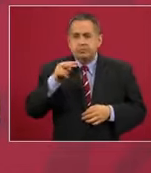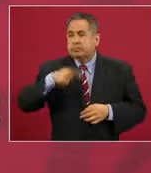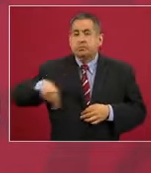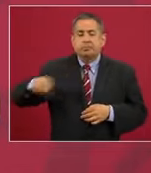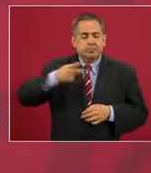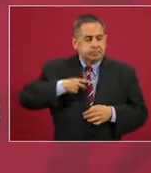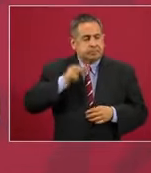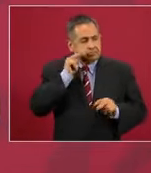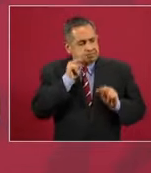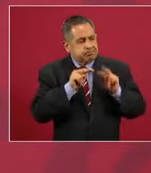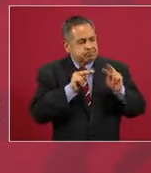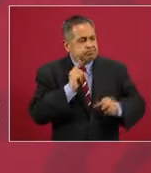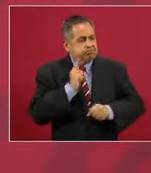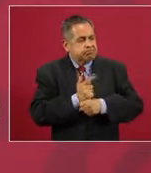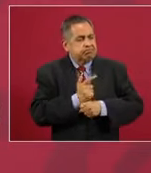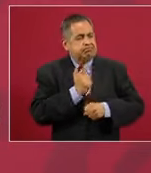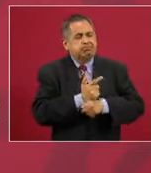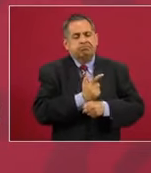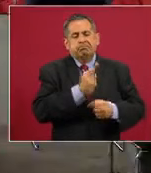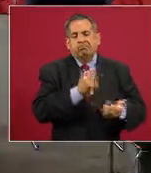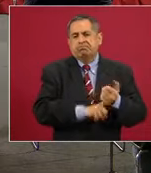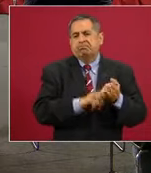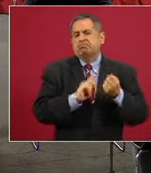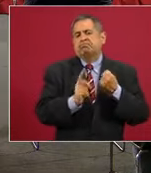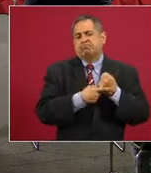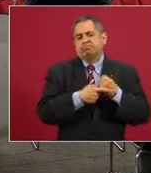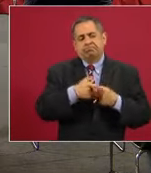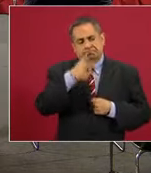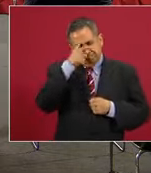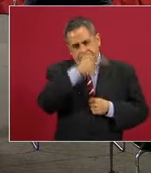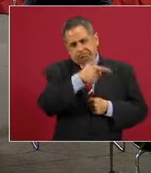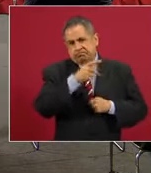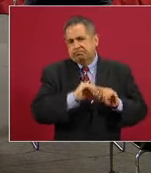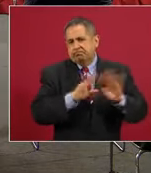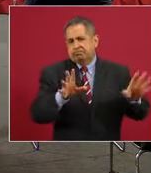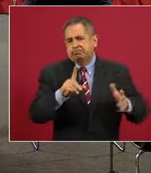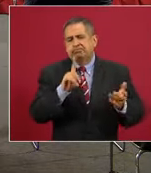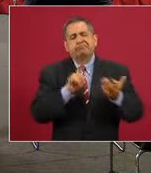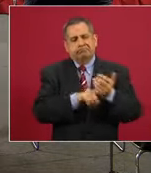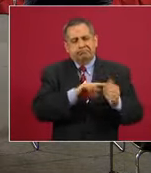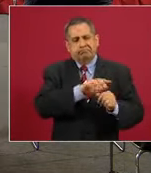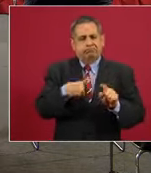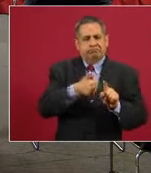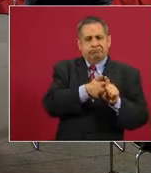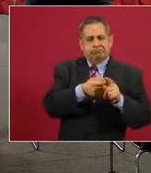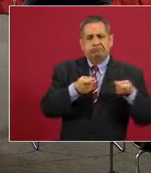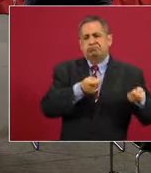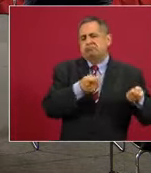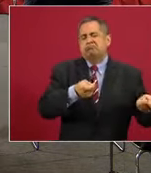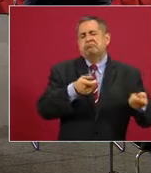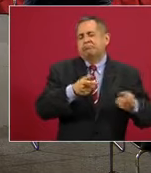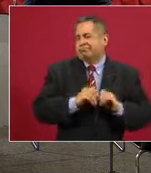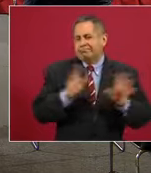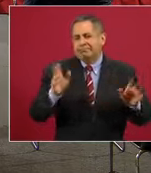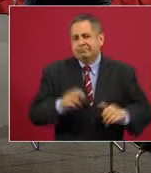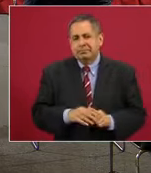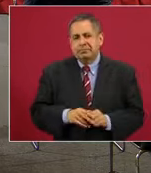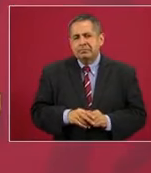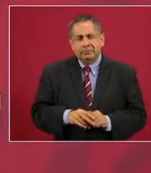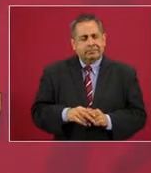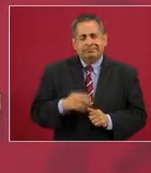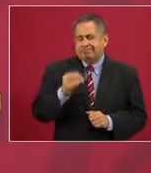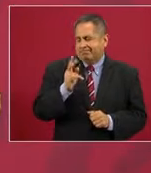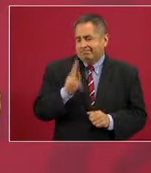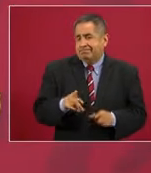ha ido quedando claro de que así